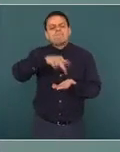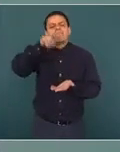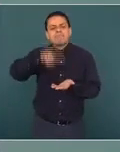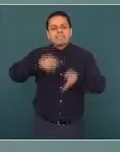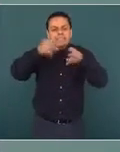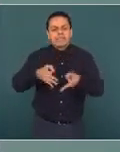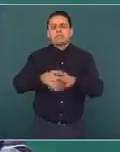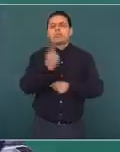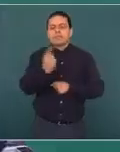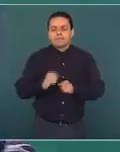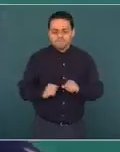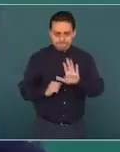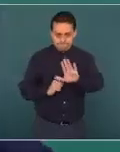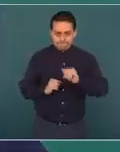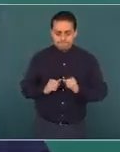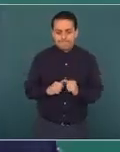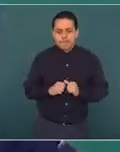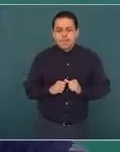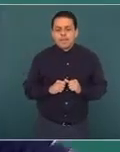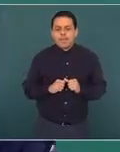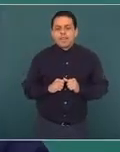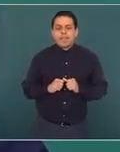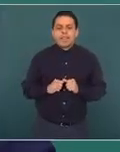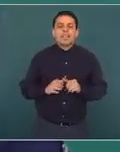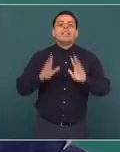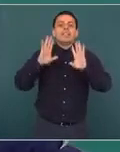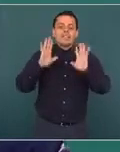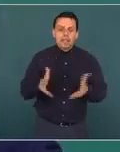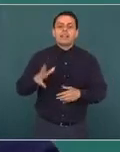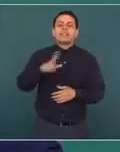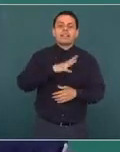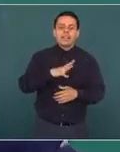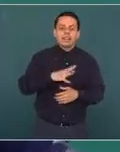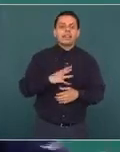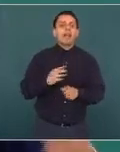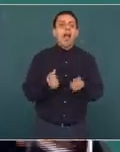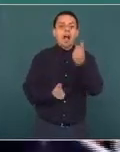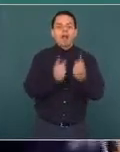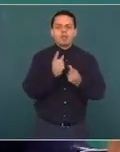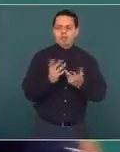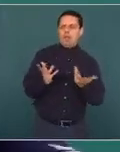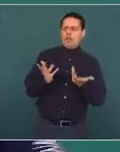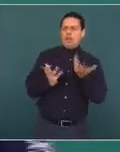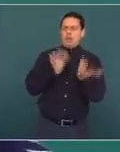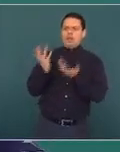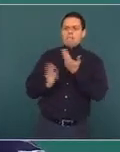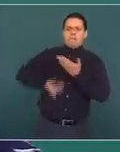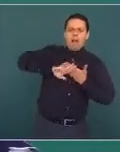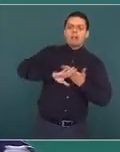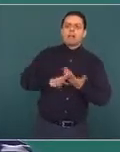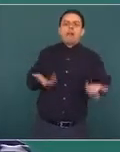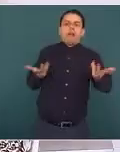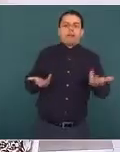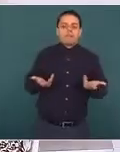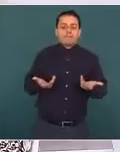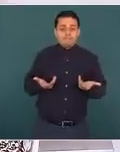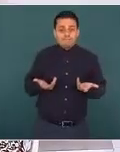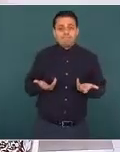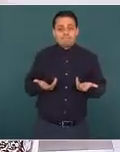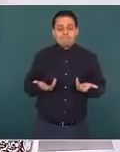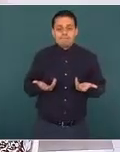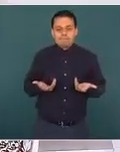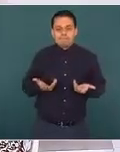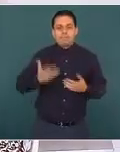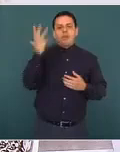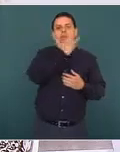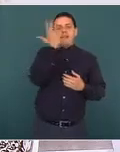Porque ya han reaccionado muchos de los involucrados a partir de lo que